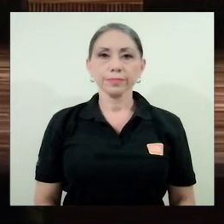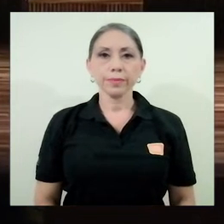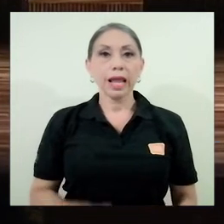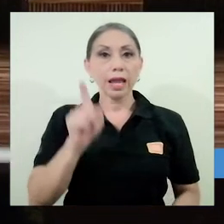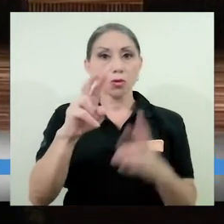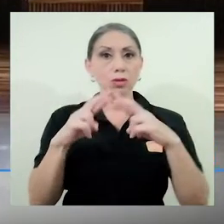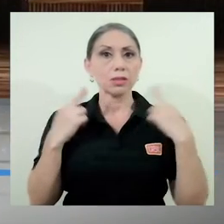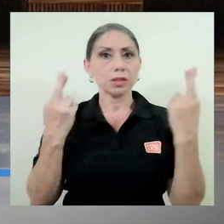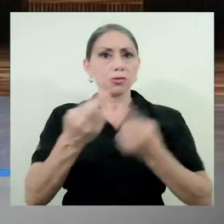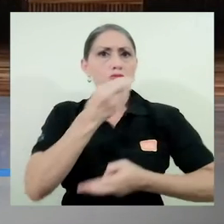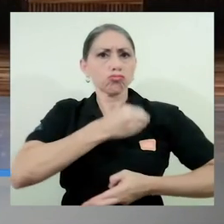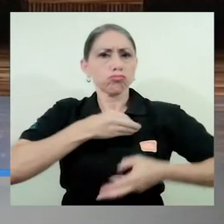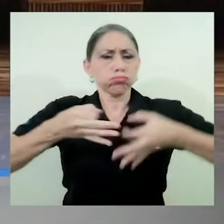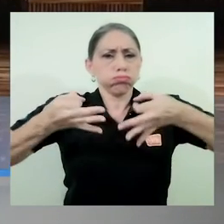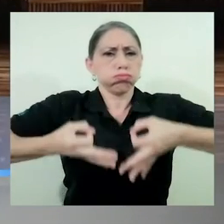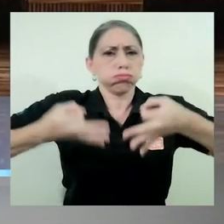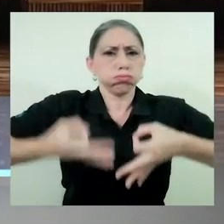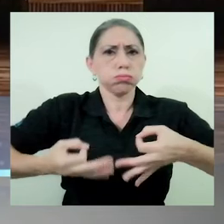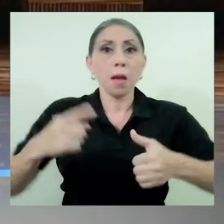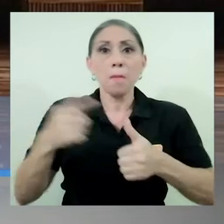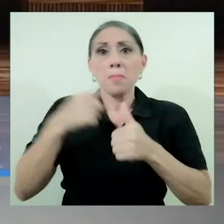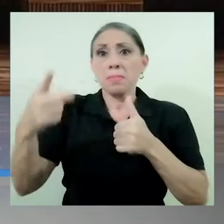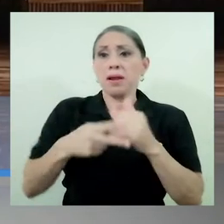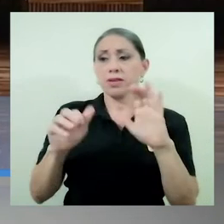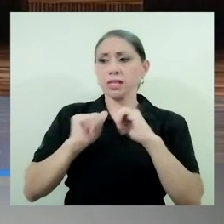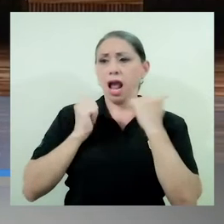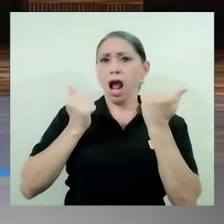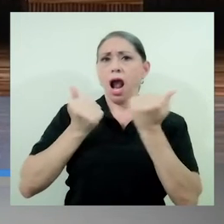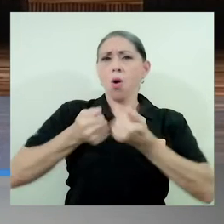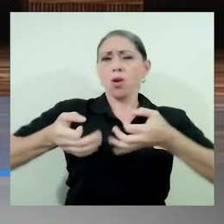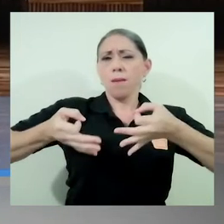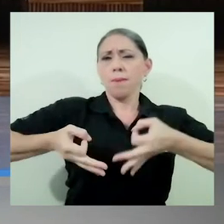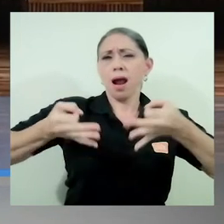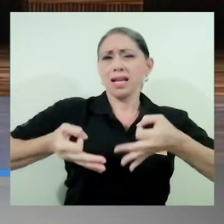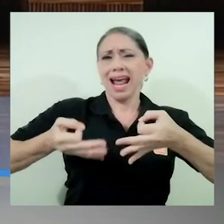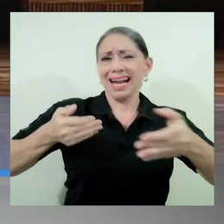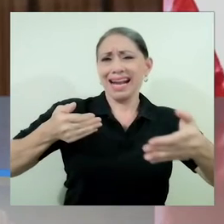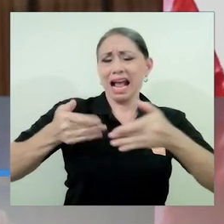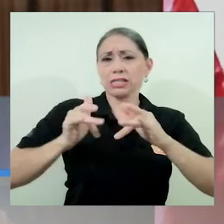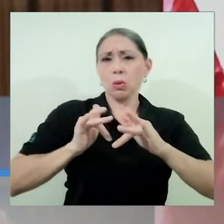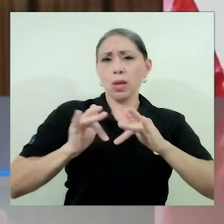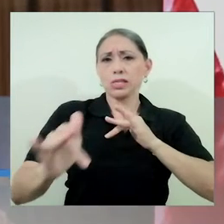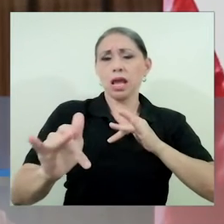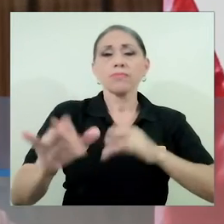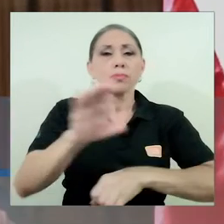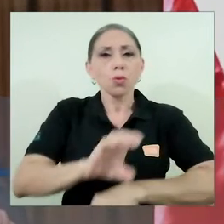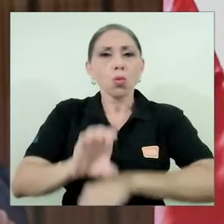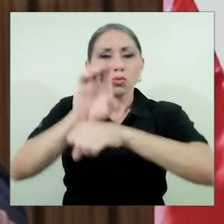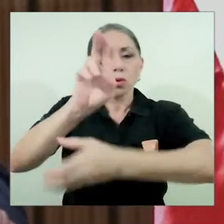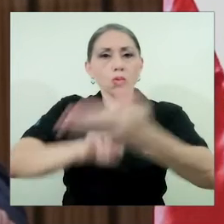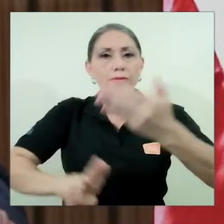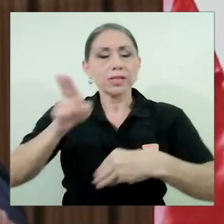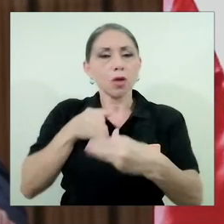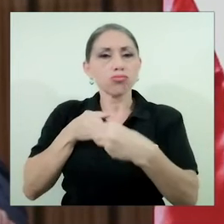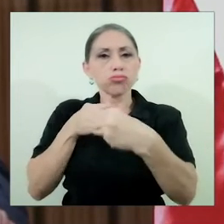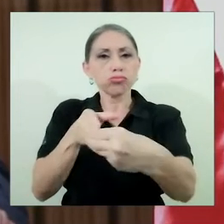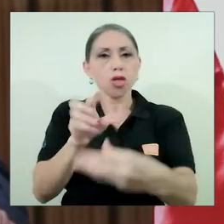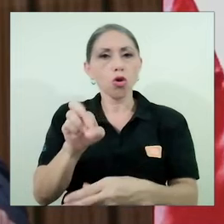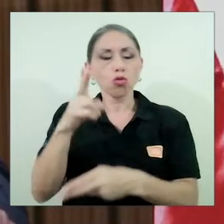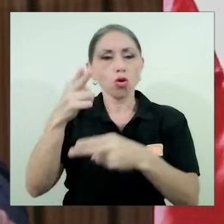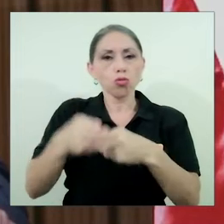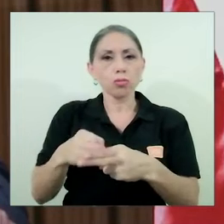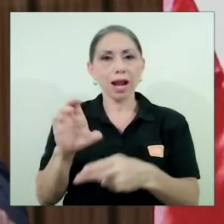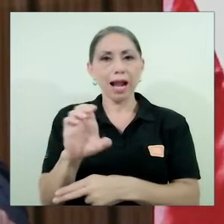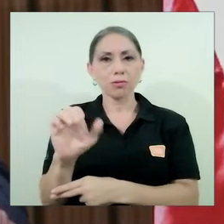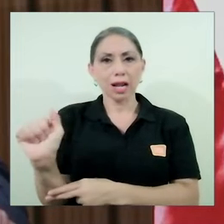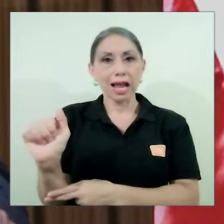En una sesión solemne y por primera vez con el aula magna casi vacía, el Consejo Universitario liderado por el Dr.